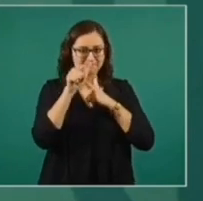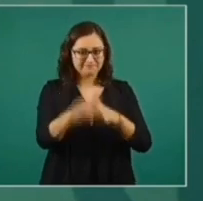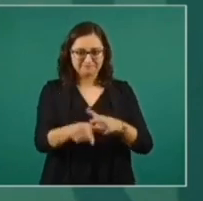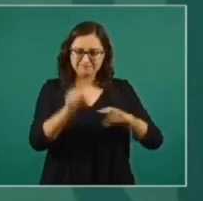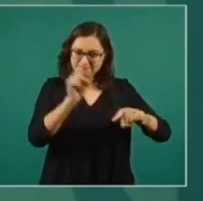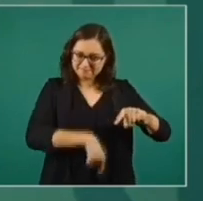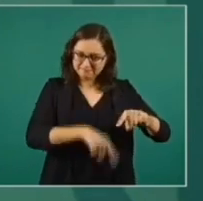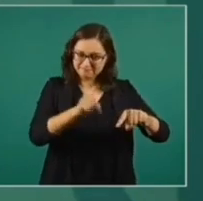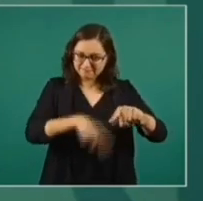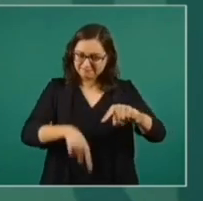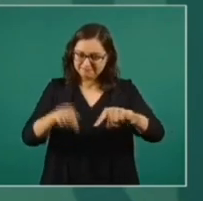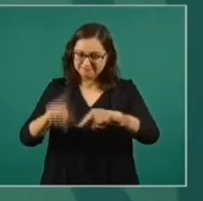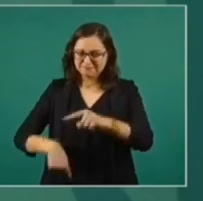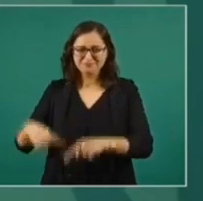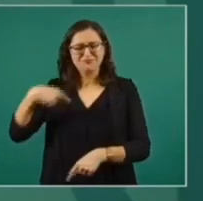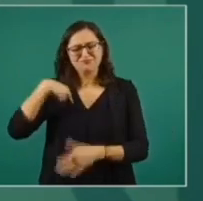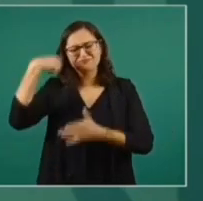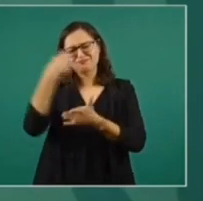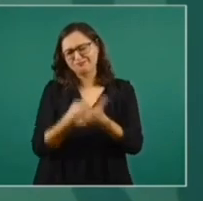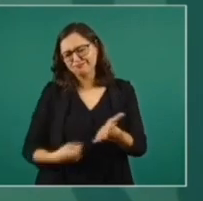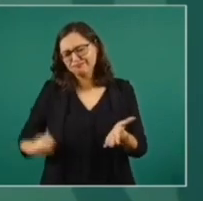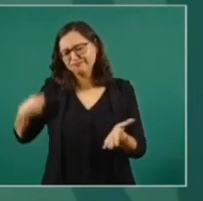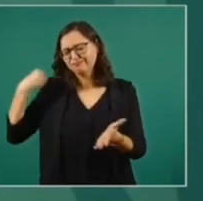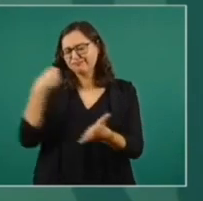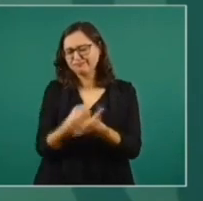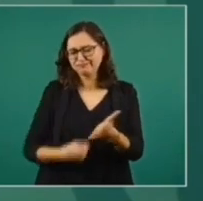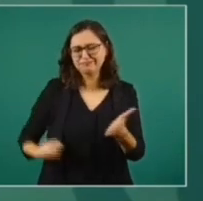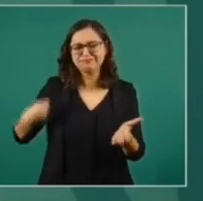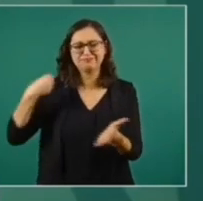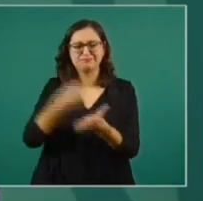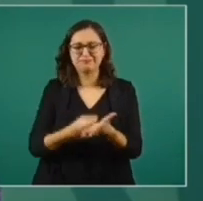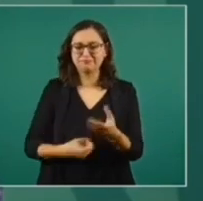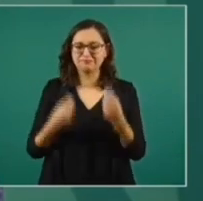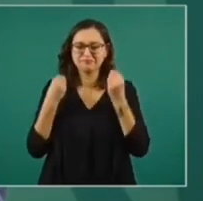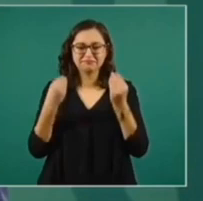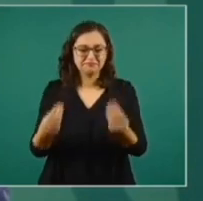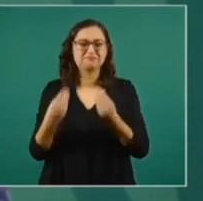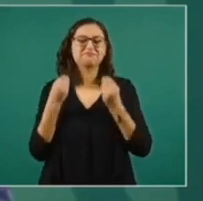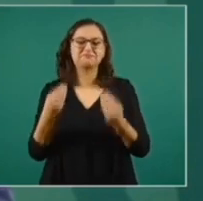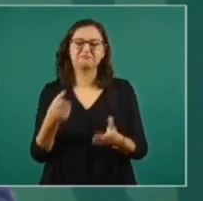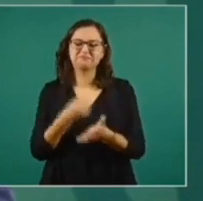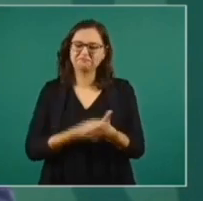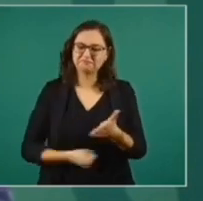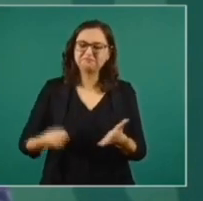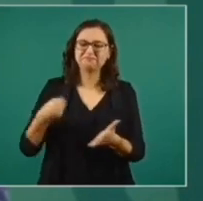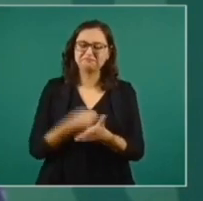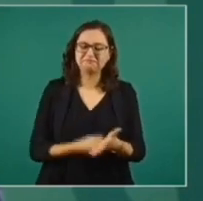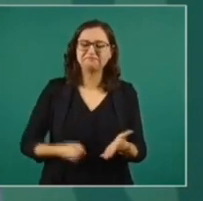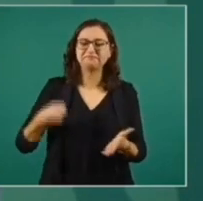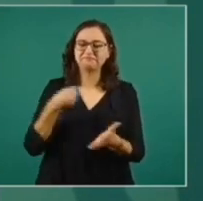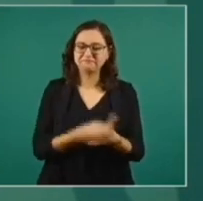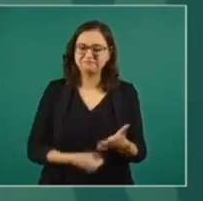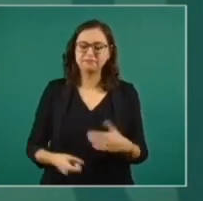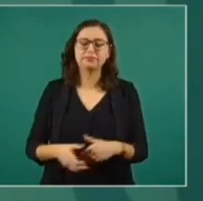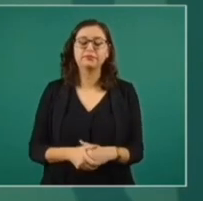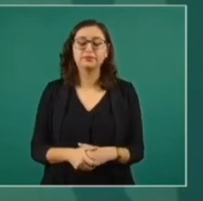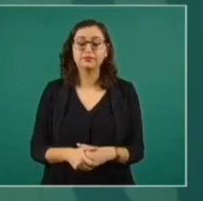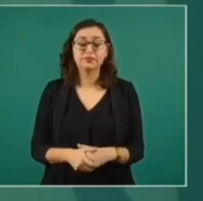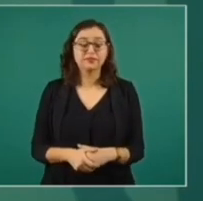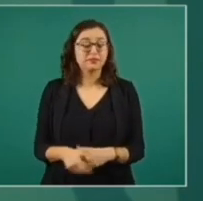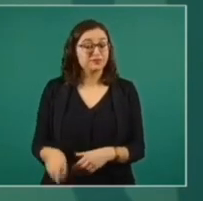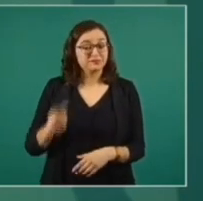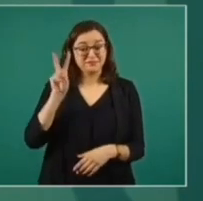Y yo soy muy perseverante. Entonces, este, nos